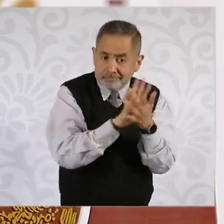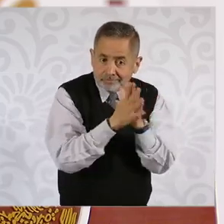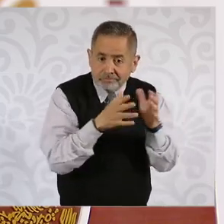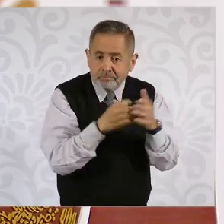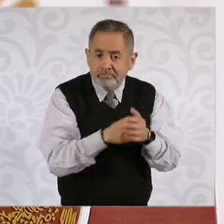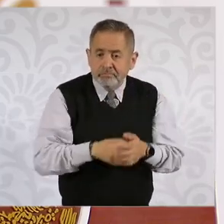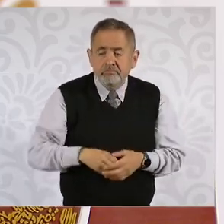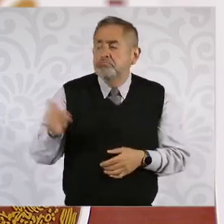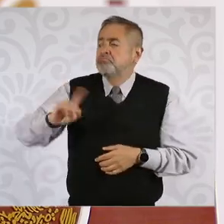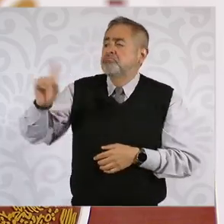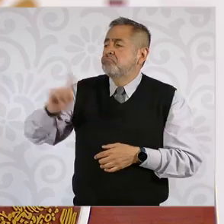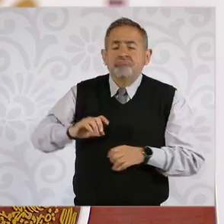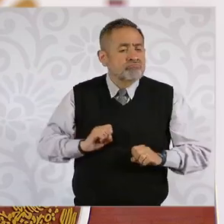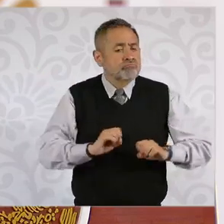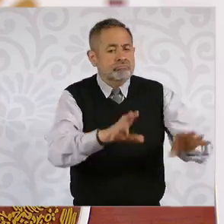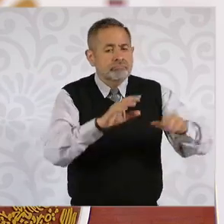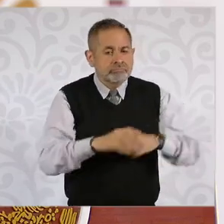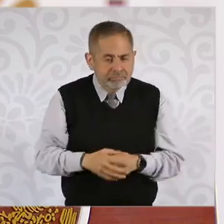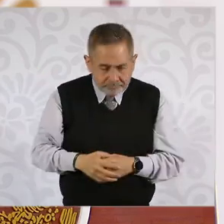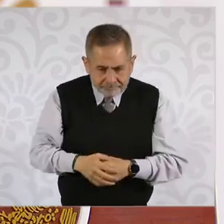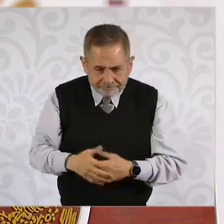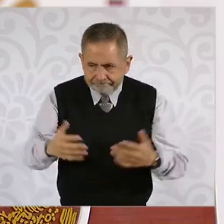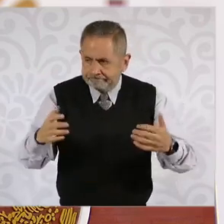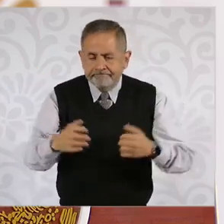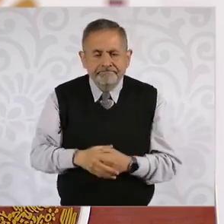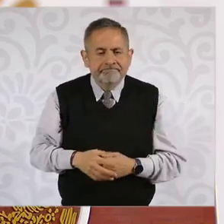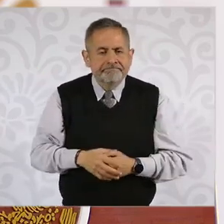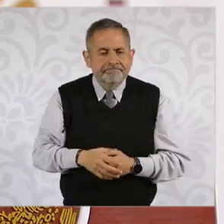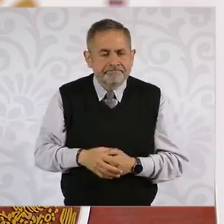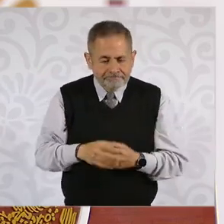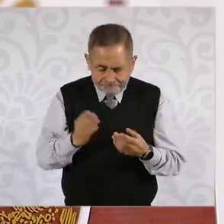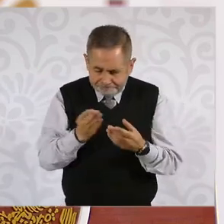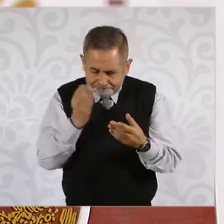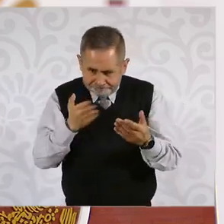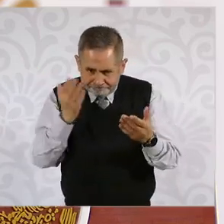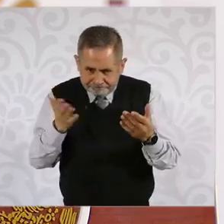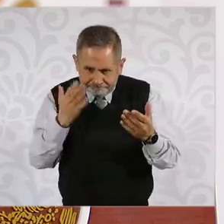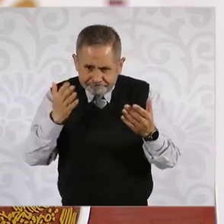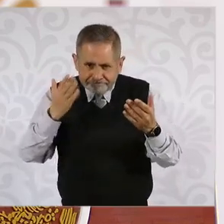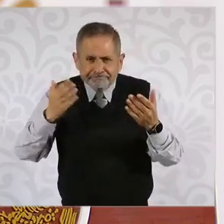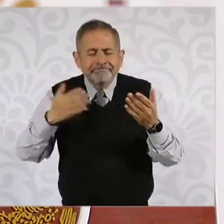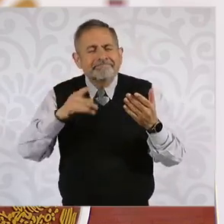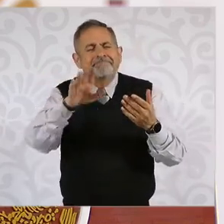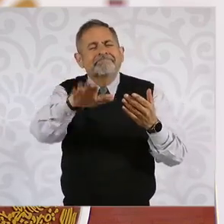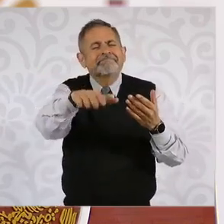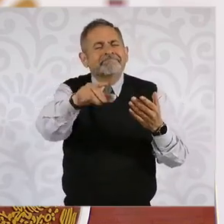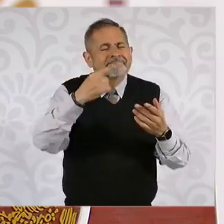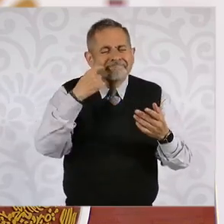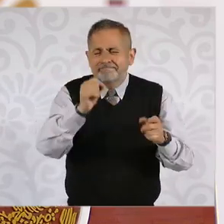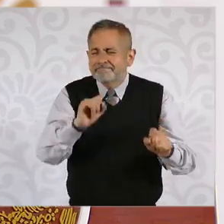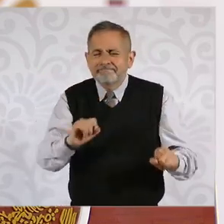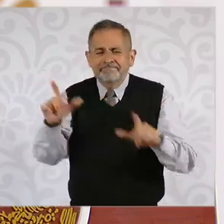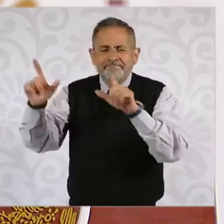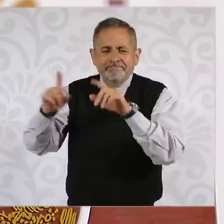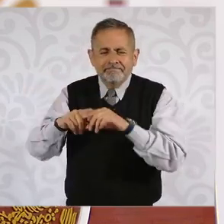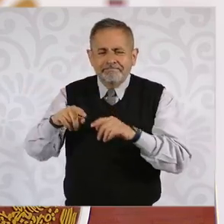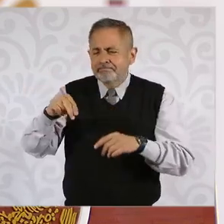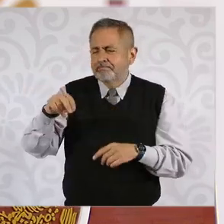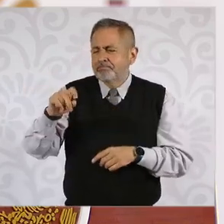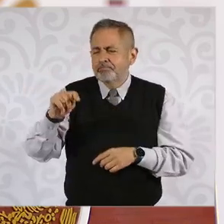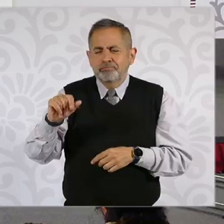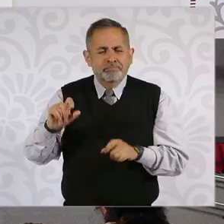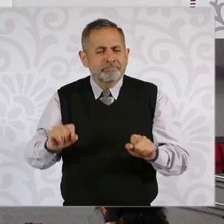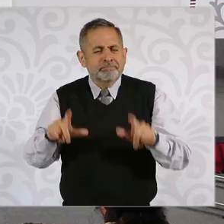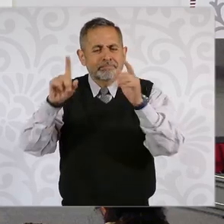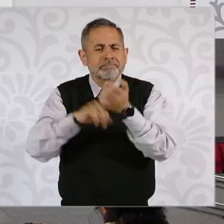Finalmente, estoy buscando aquí si pueden poner una nota que tiene